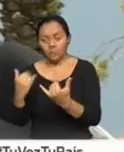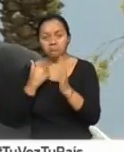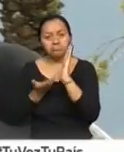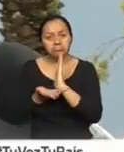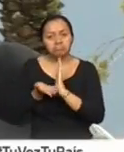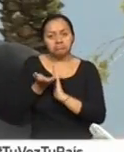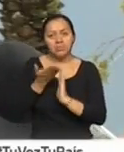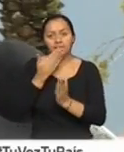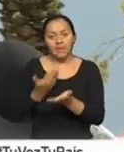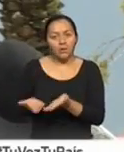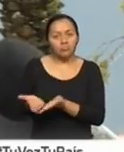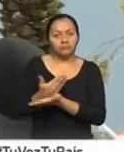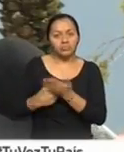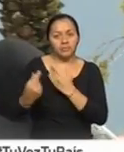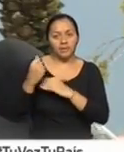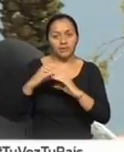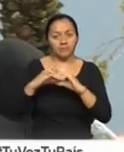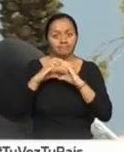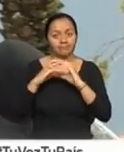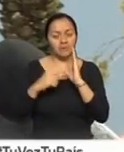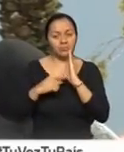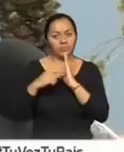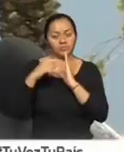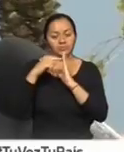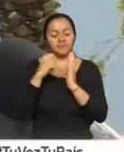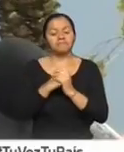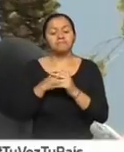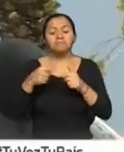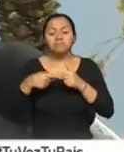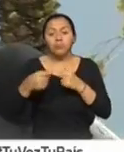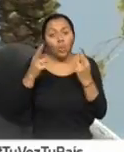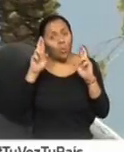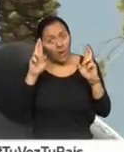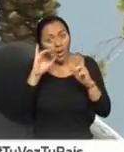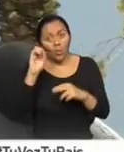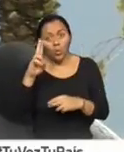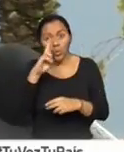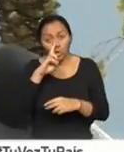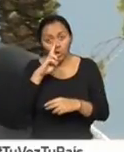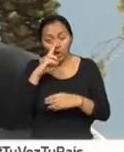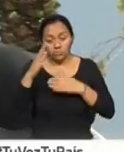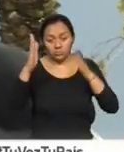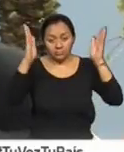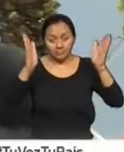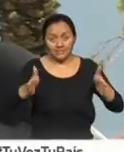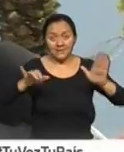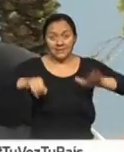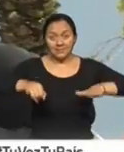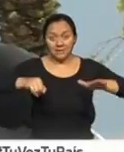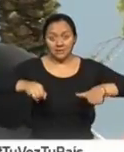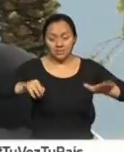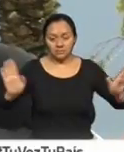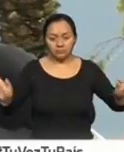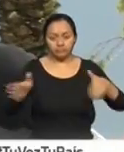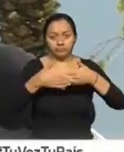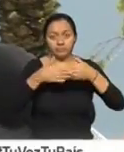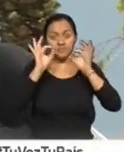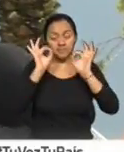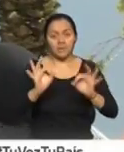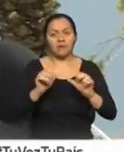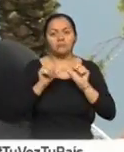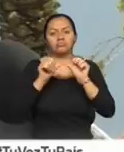este mes de junio, con lo cual cerraríamos el primer semestre del año, podamos